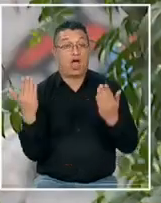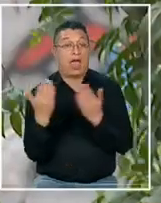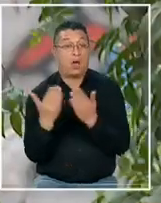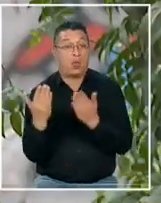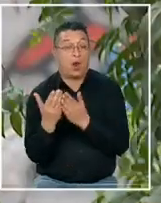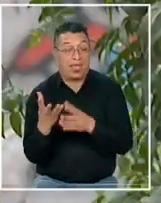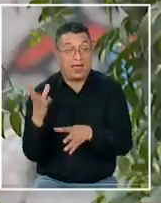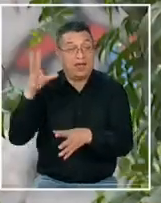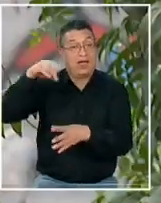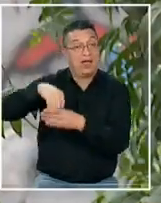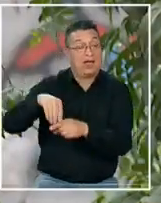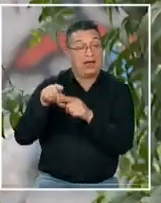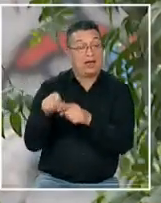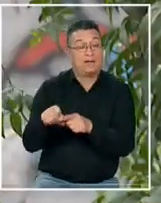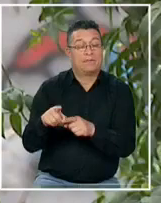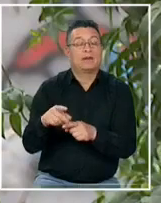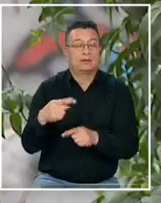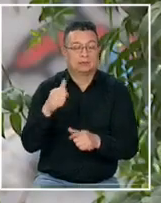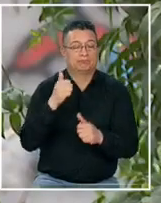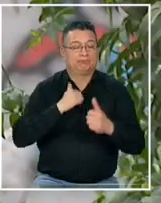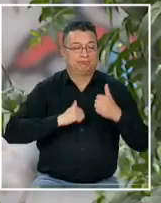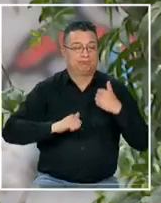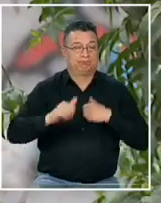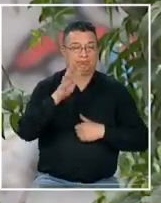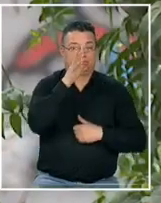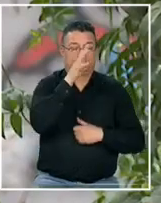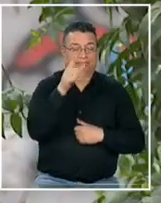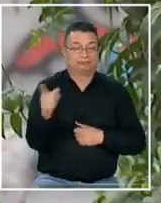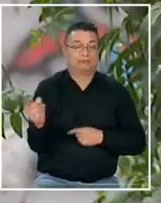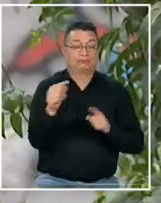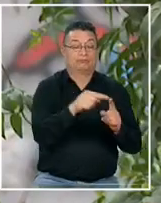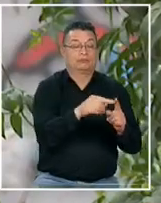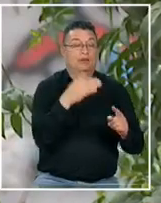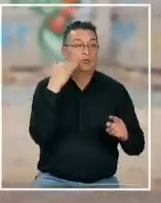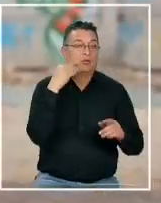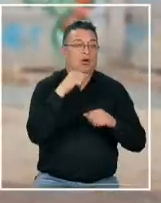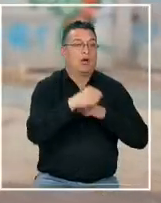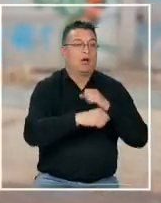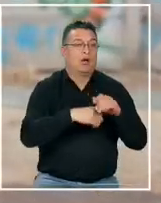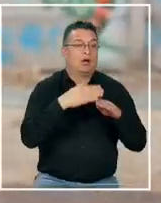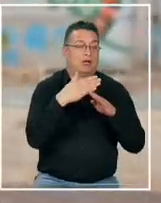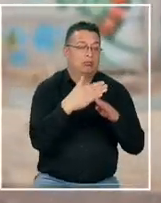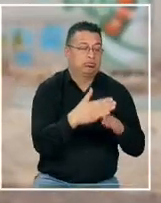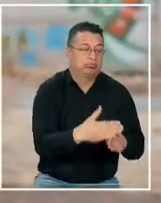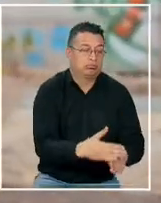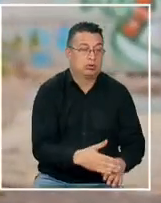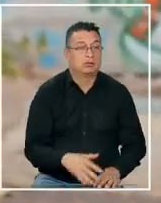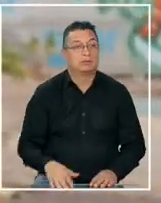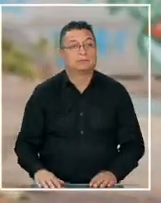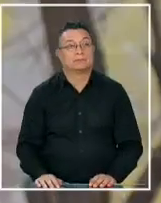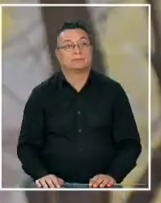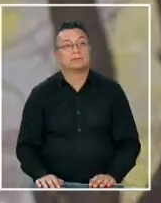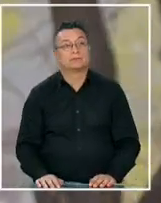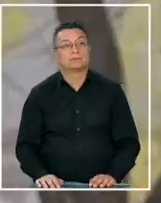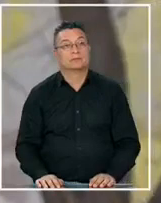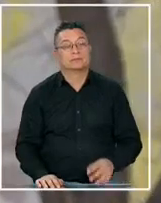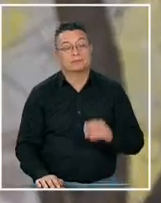escuela que él estaba sufrió bullying por mucho tiempo me gusta matemáticos